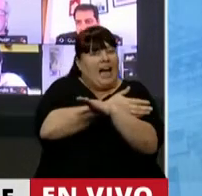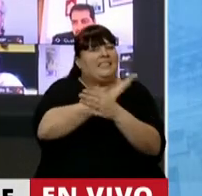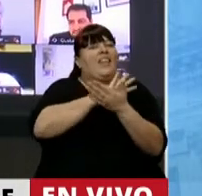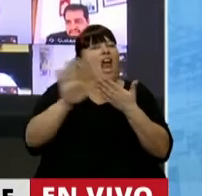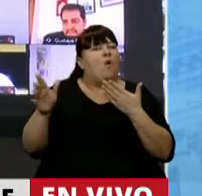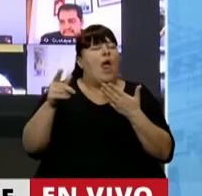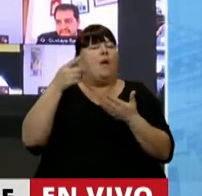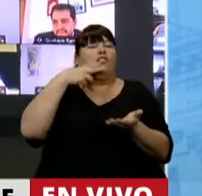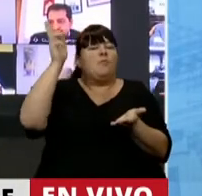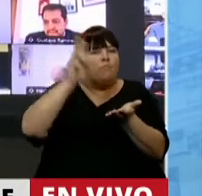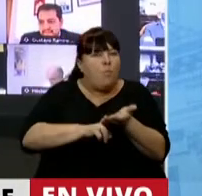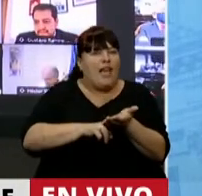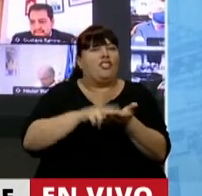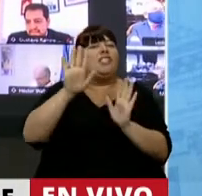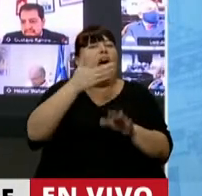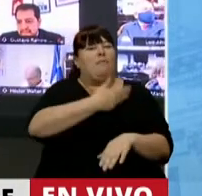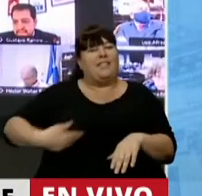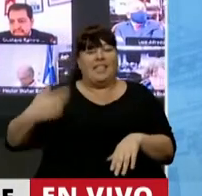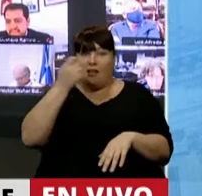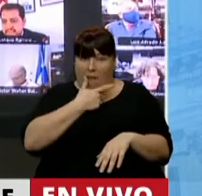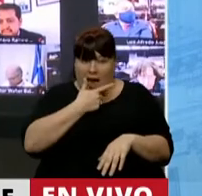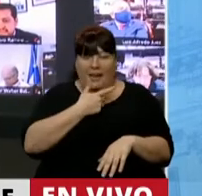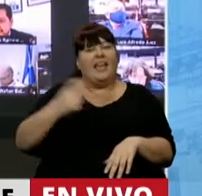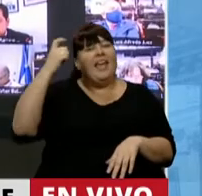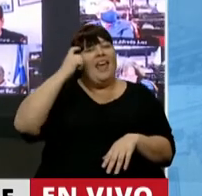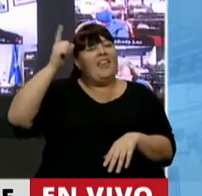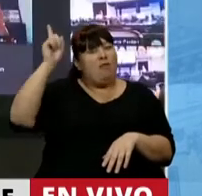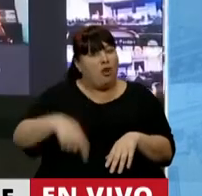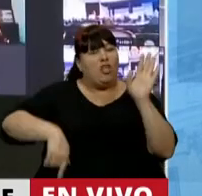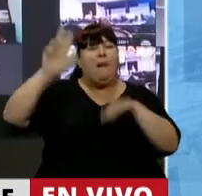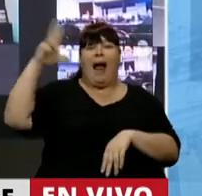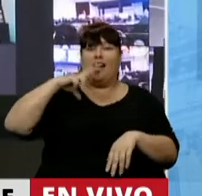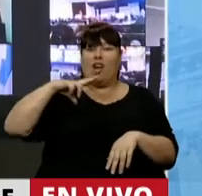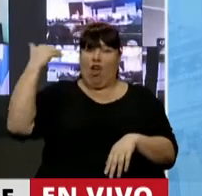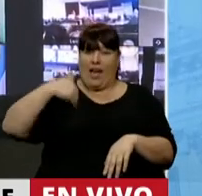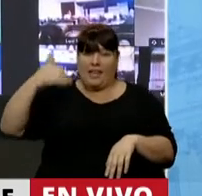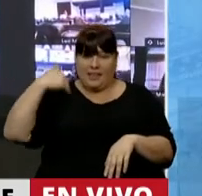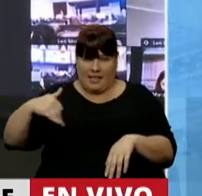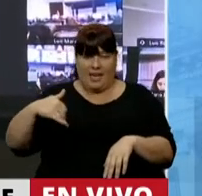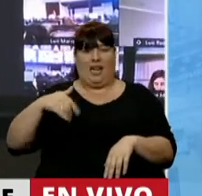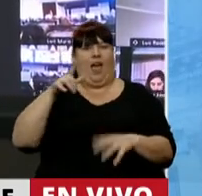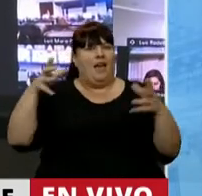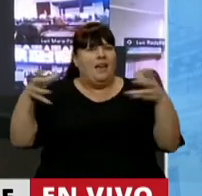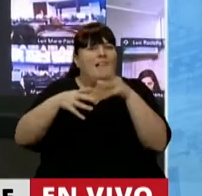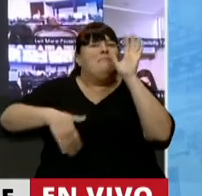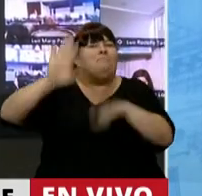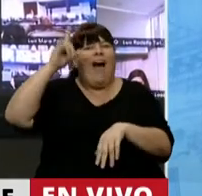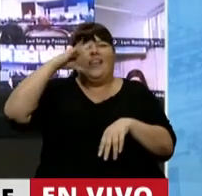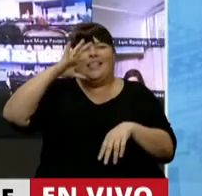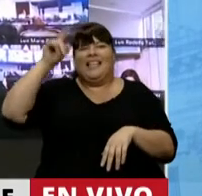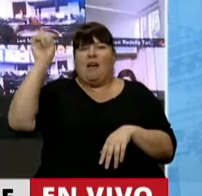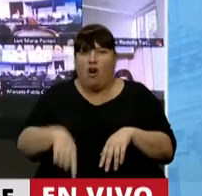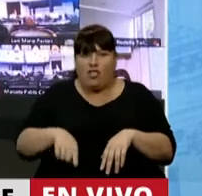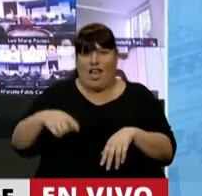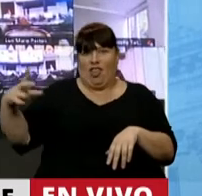concesiones impositivas de la gestión de Macri, que el 10% más rico de la Argentina, que concentra más del 70